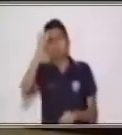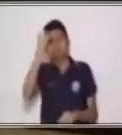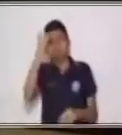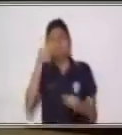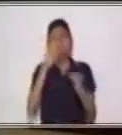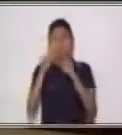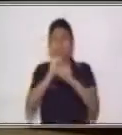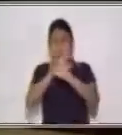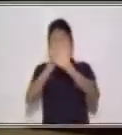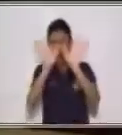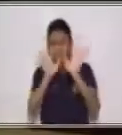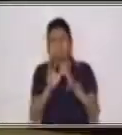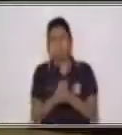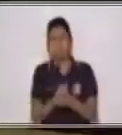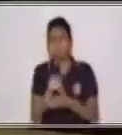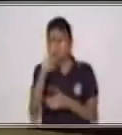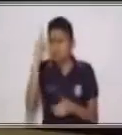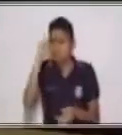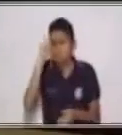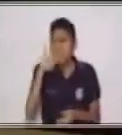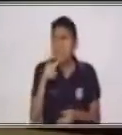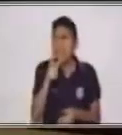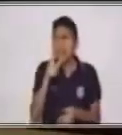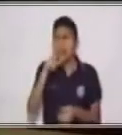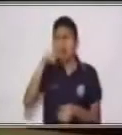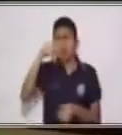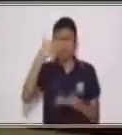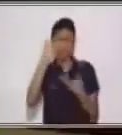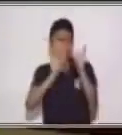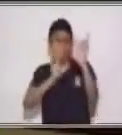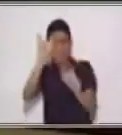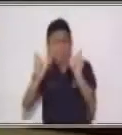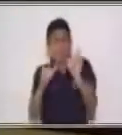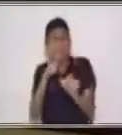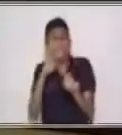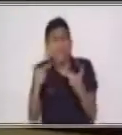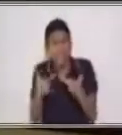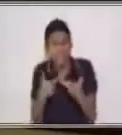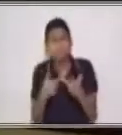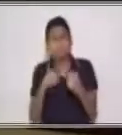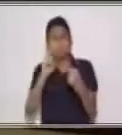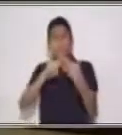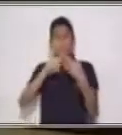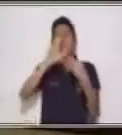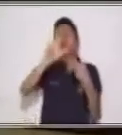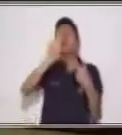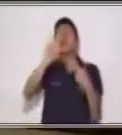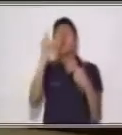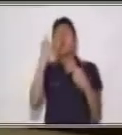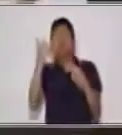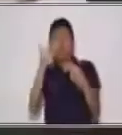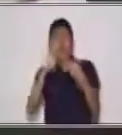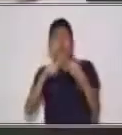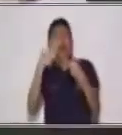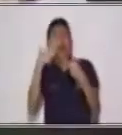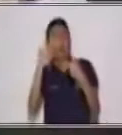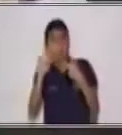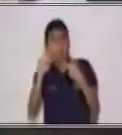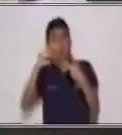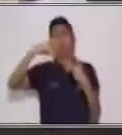A ver, ¿quiénes eran los personajes? Sí, era Lucía y el abuelo Pedro.